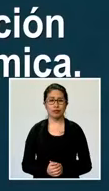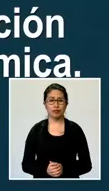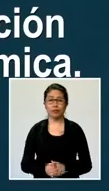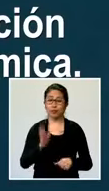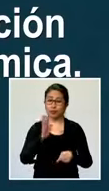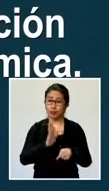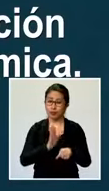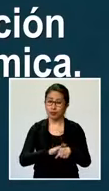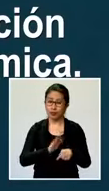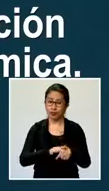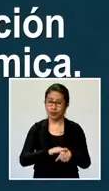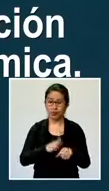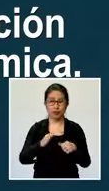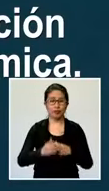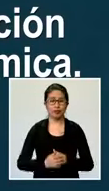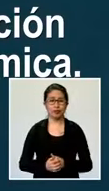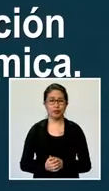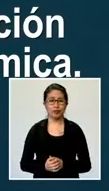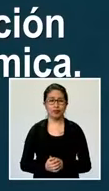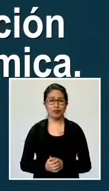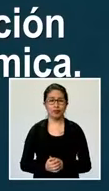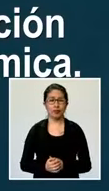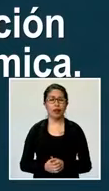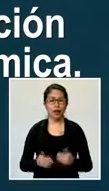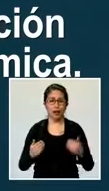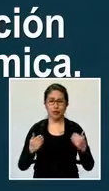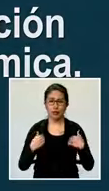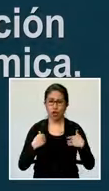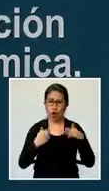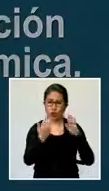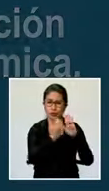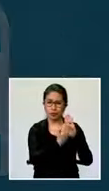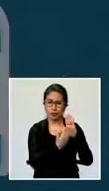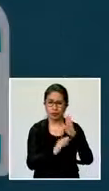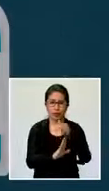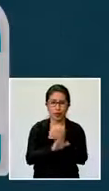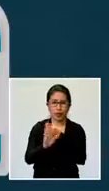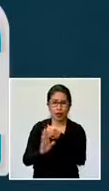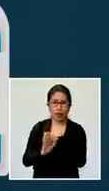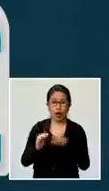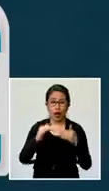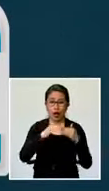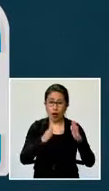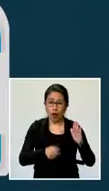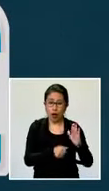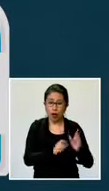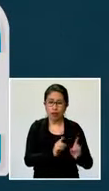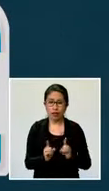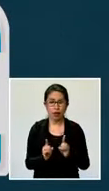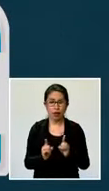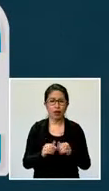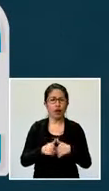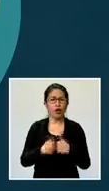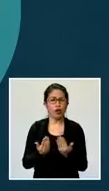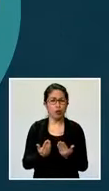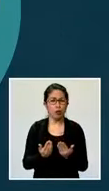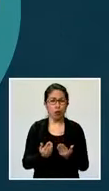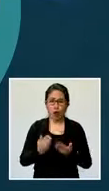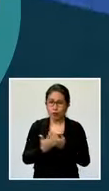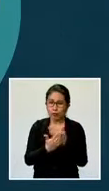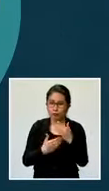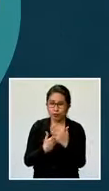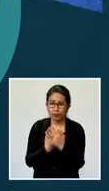El Ministerio de Salud, recomienda, tomar las medidas de prevención, durante la cuarentena dinámica, desinfectar manos y calzados,